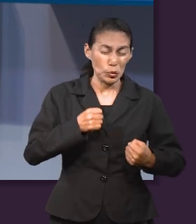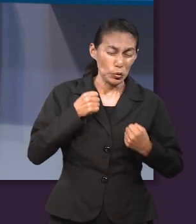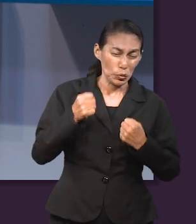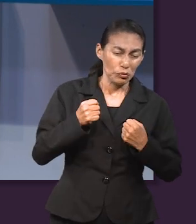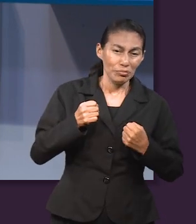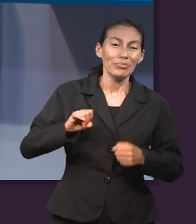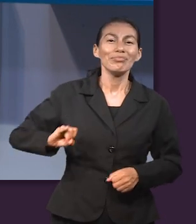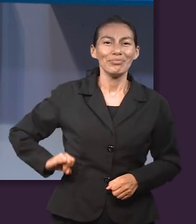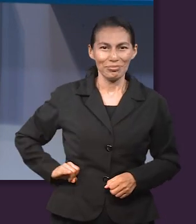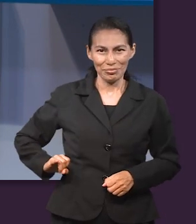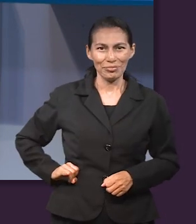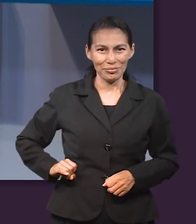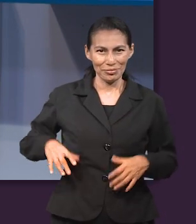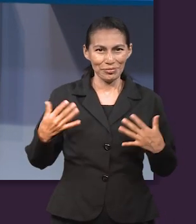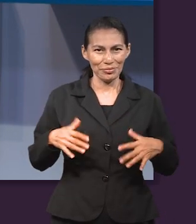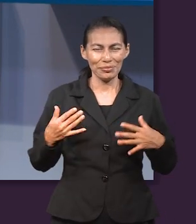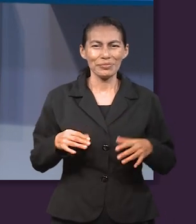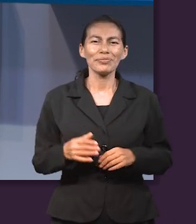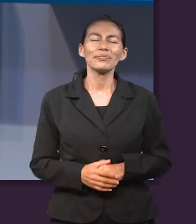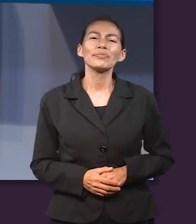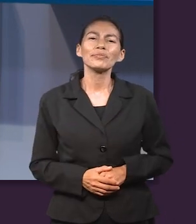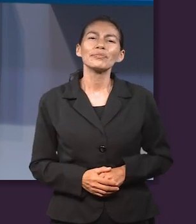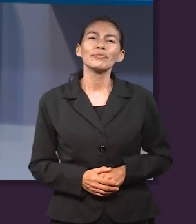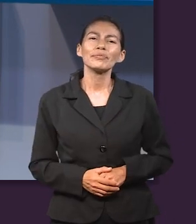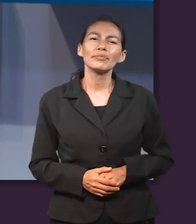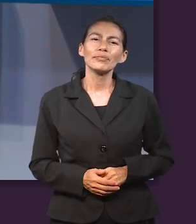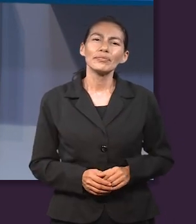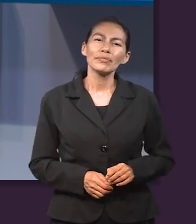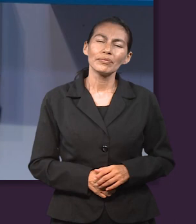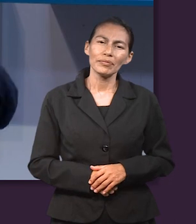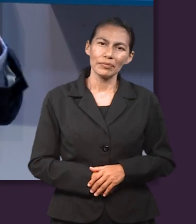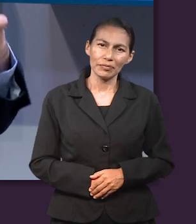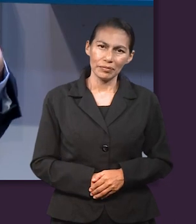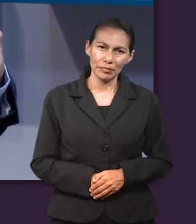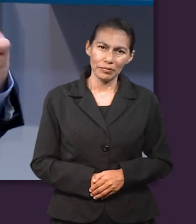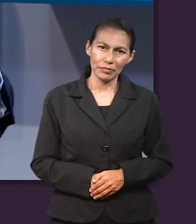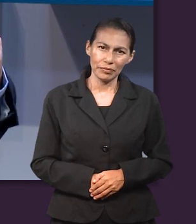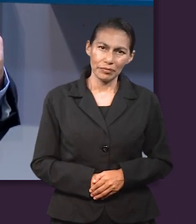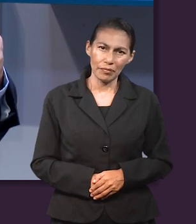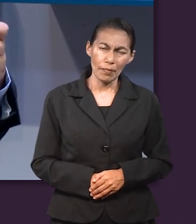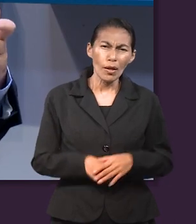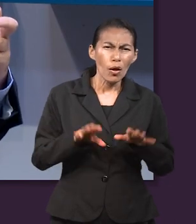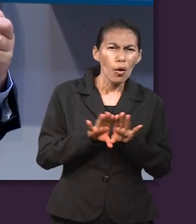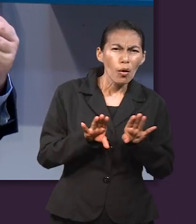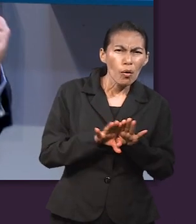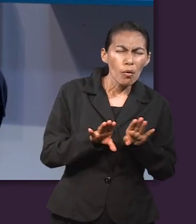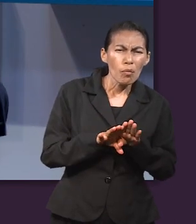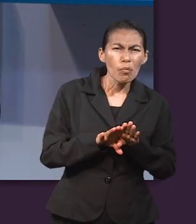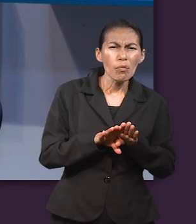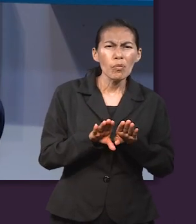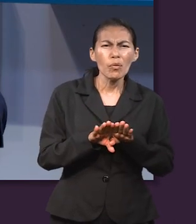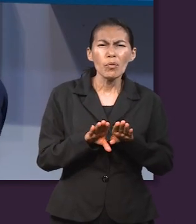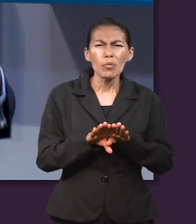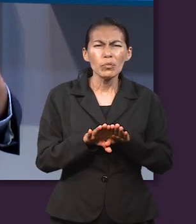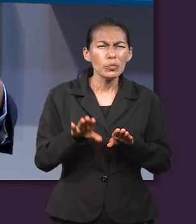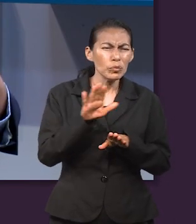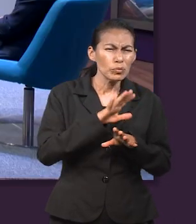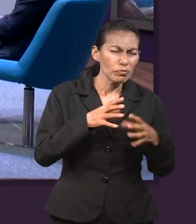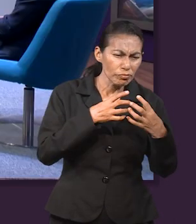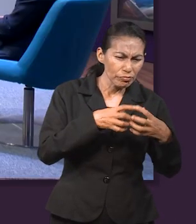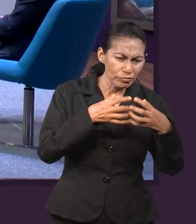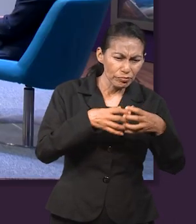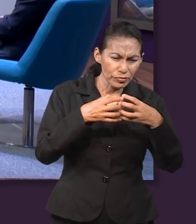extremo, y es que en este análisis de el, digamos, el proceso de purificación